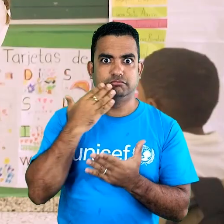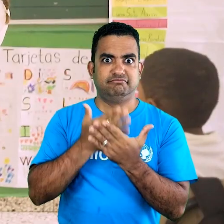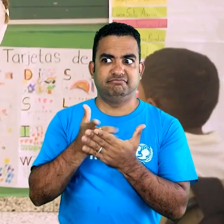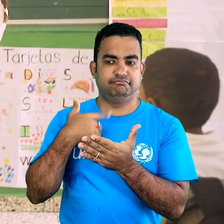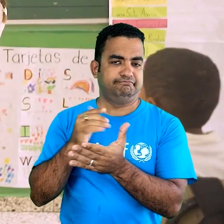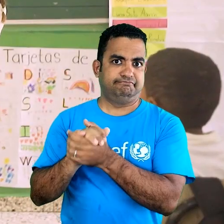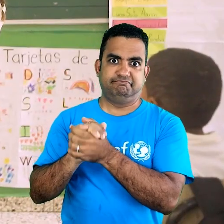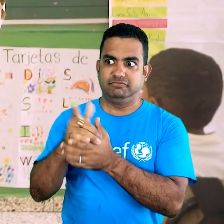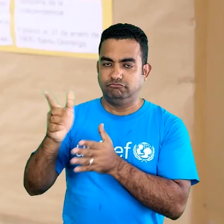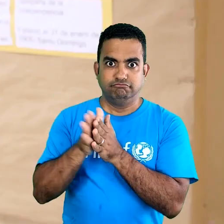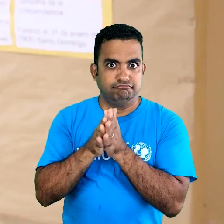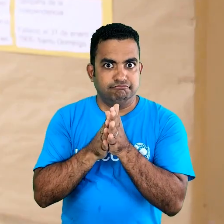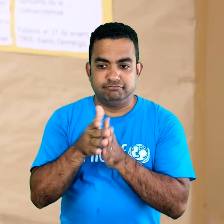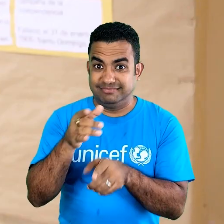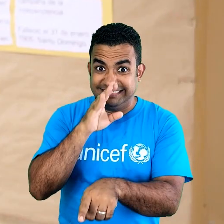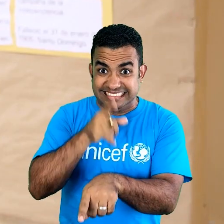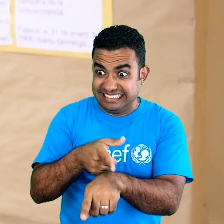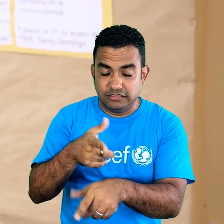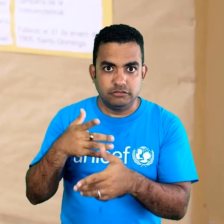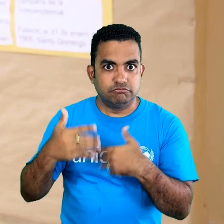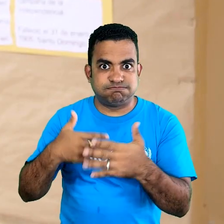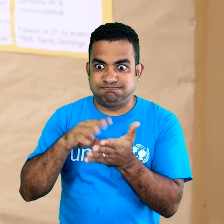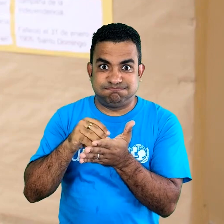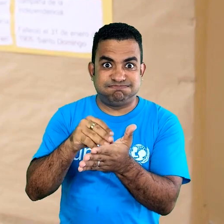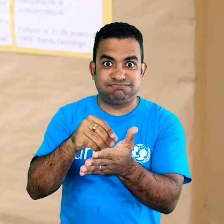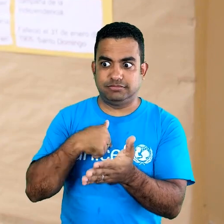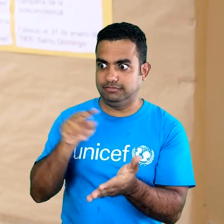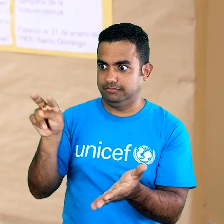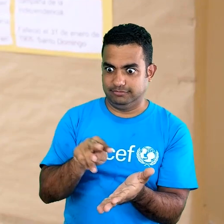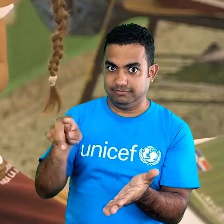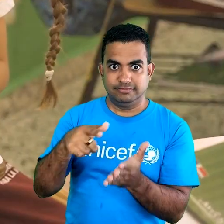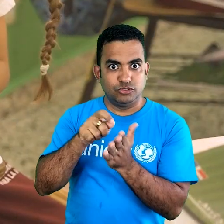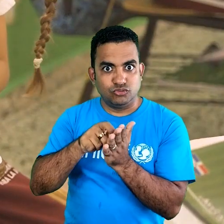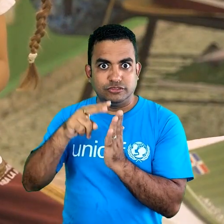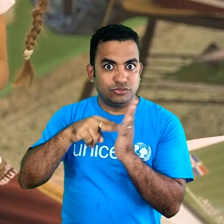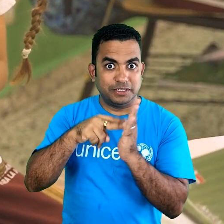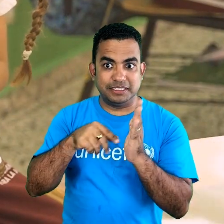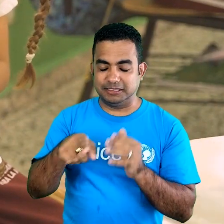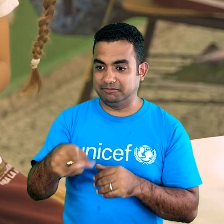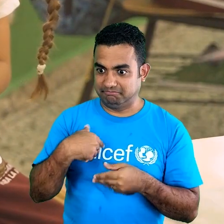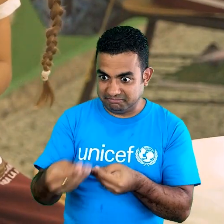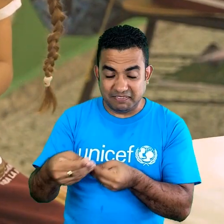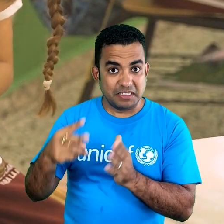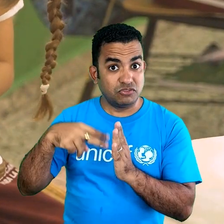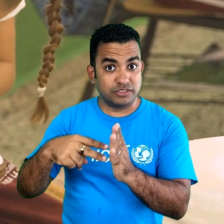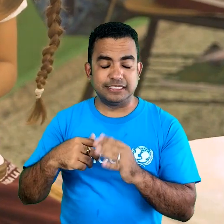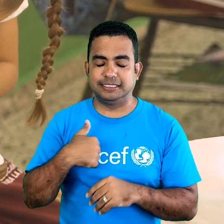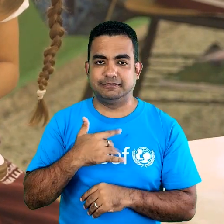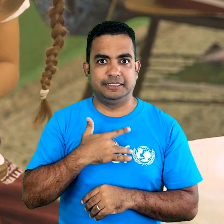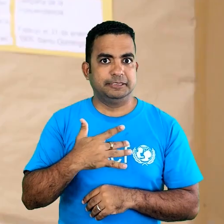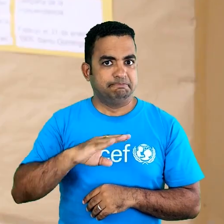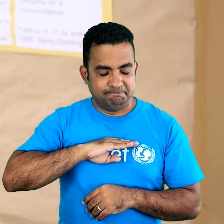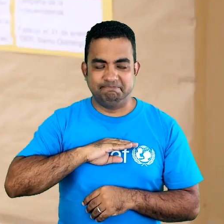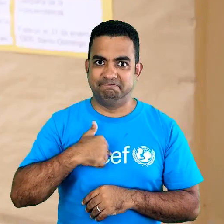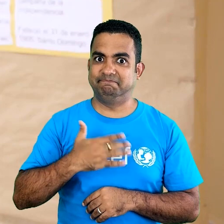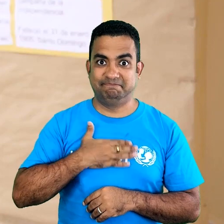Yo felicito a la maestra porque yo nunca la había visto tan motivada a la niña, hasta estaba motivada. Bien, ella lee todo, todo, todo ya lo que ella me ve